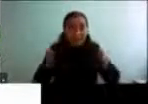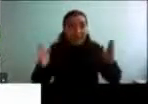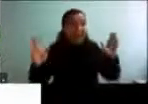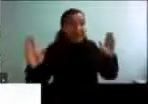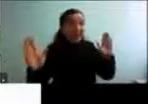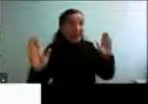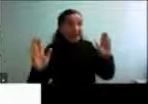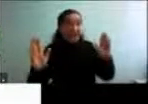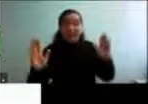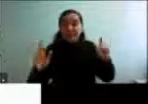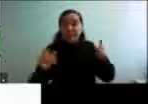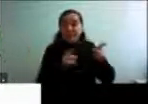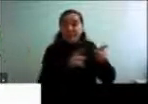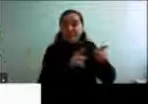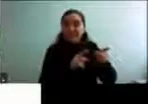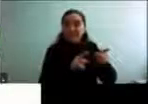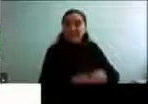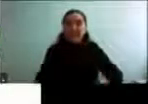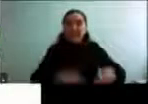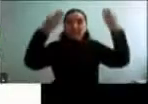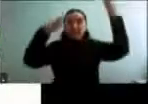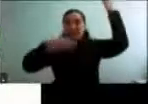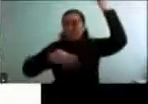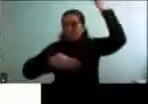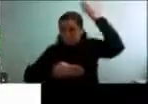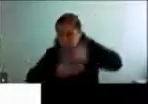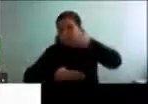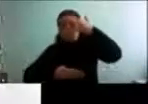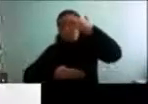esto va a ser como que cayera una guillotina del techo.